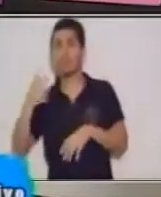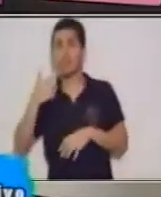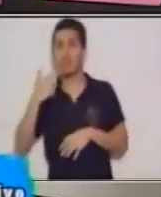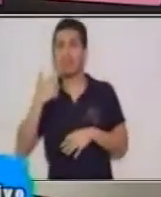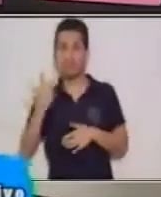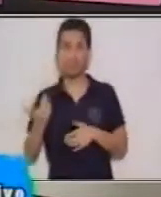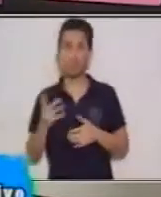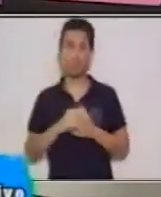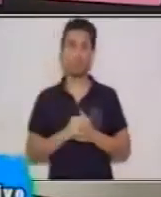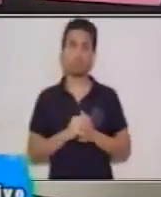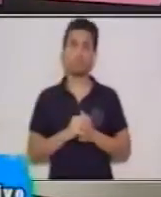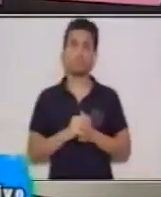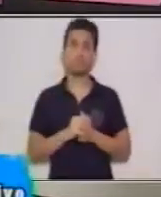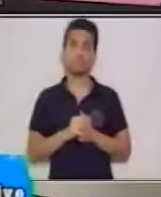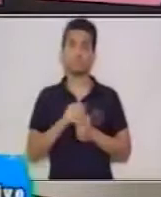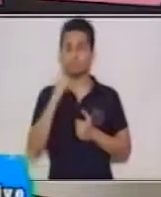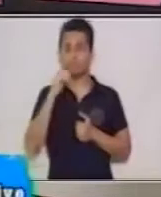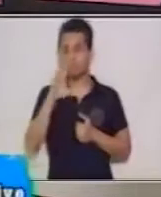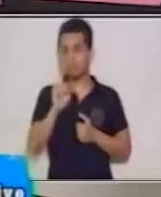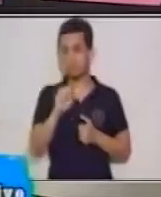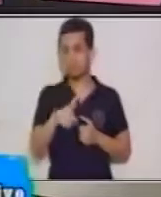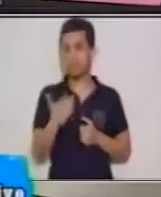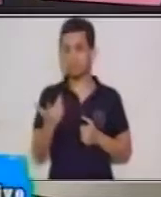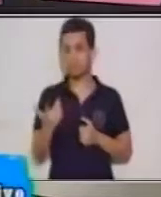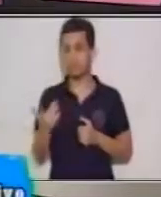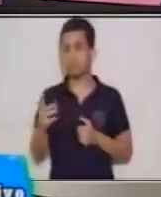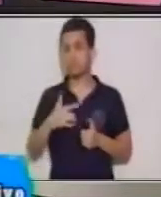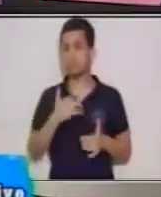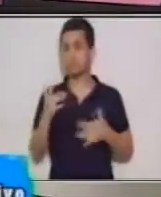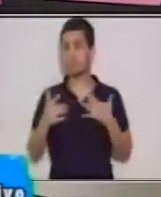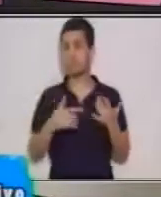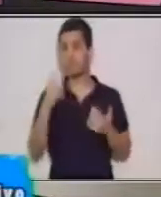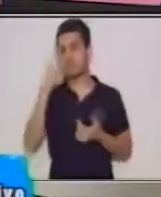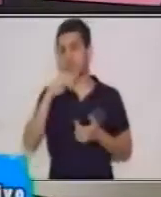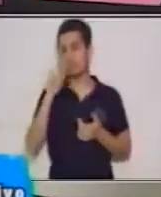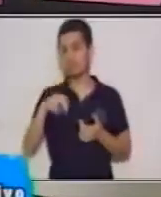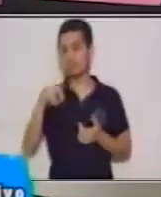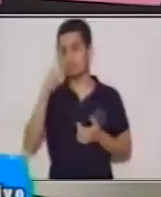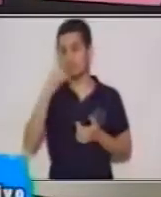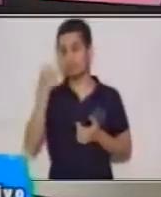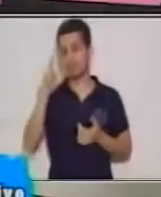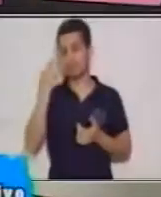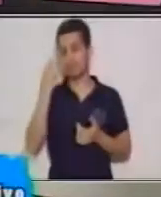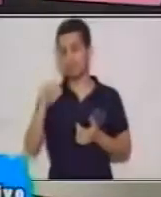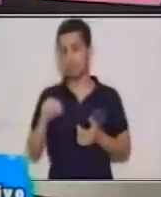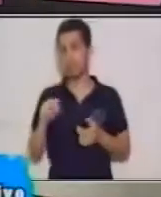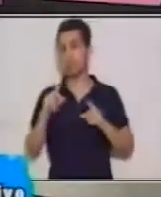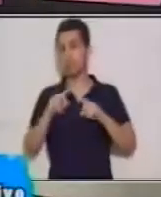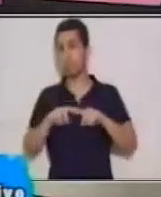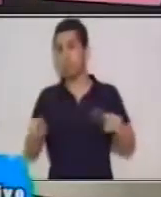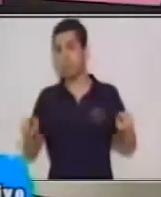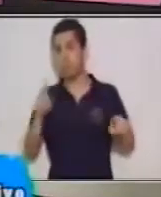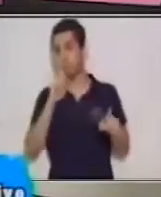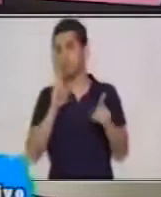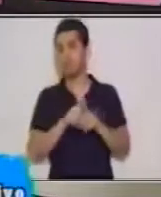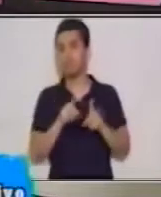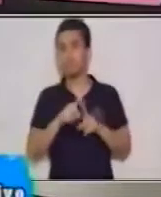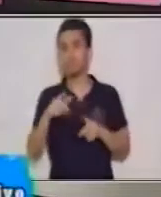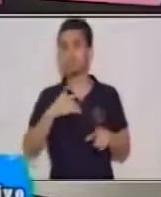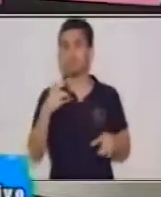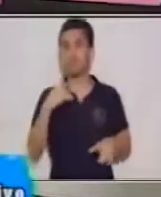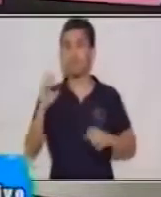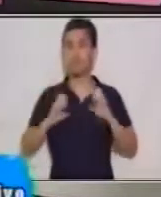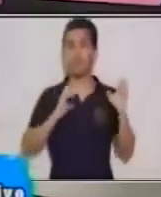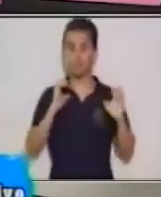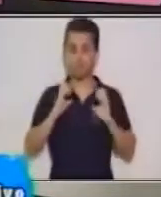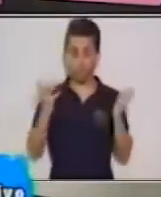lengua. Si se dan cuenta, sentimos esa sensación, pero al mismo tiempo tuvimos una emoción